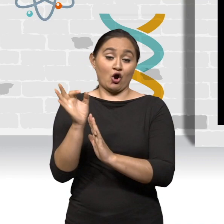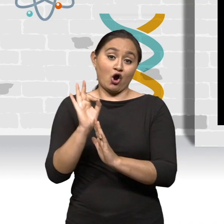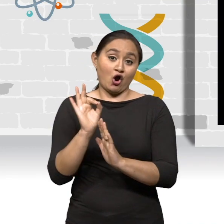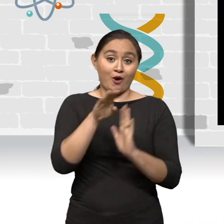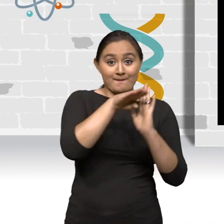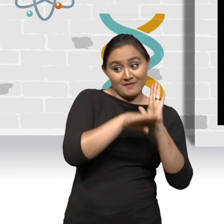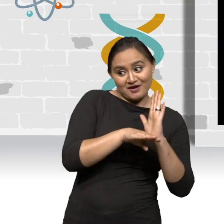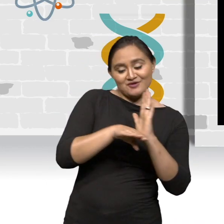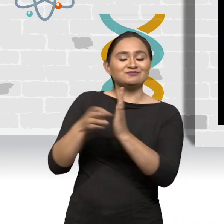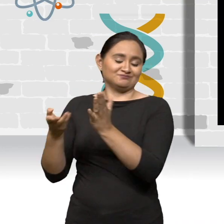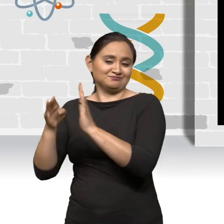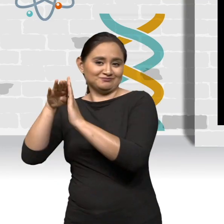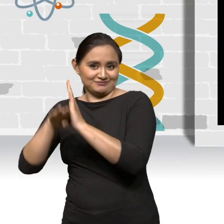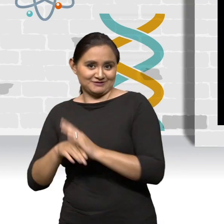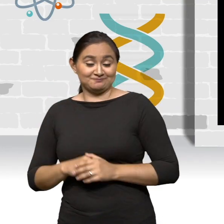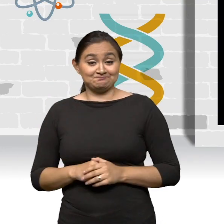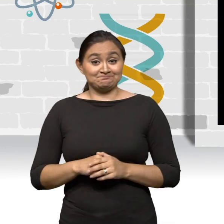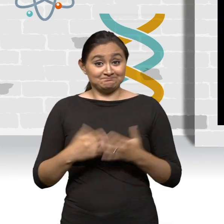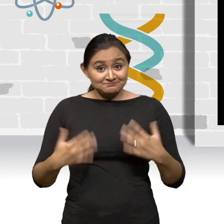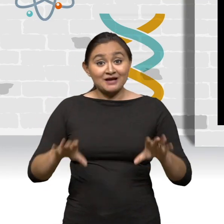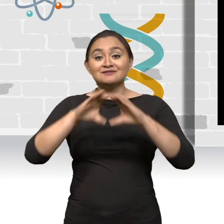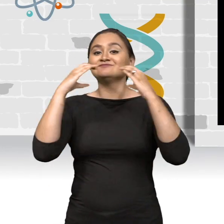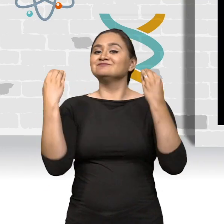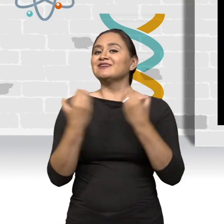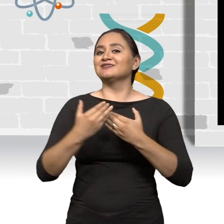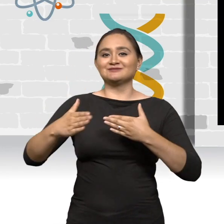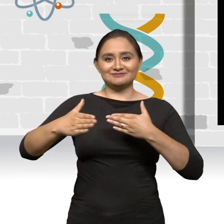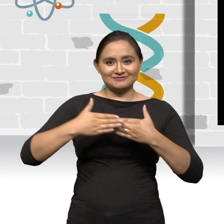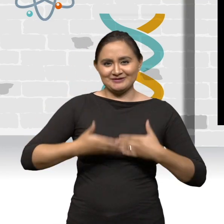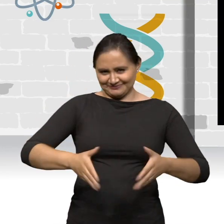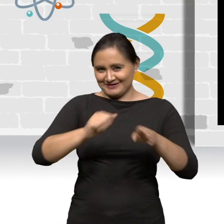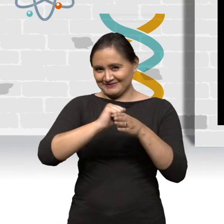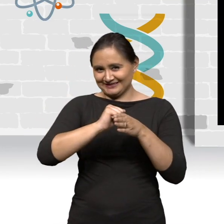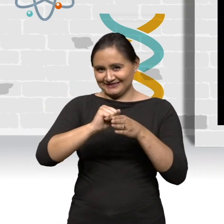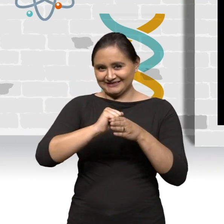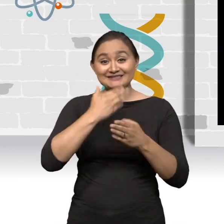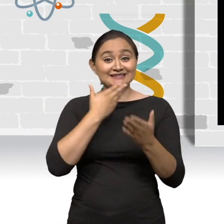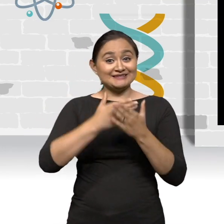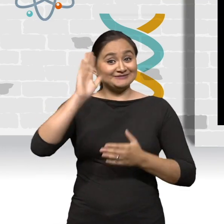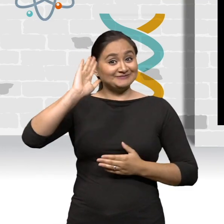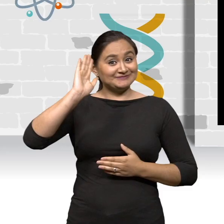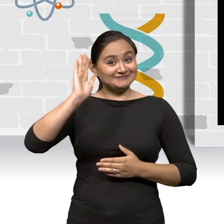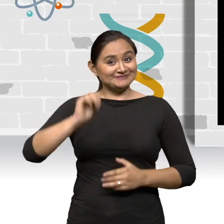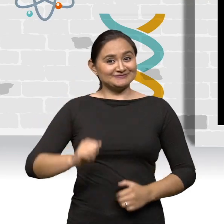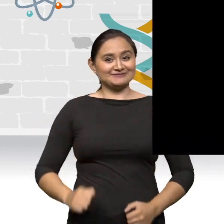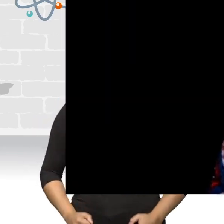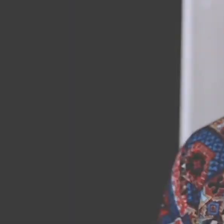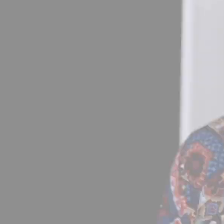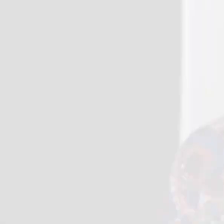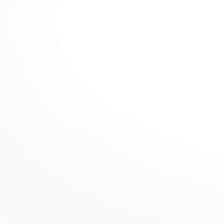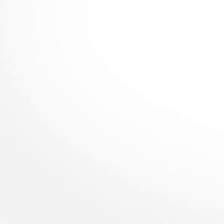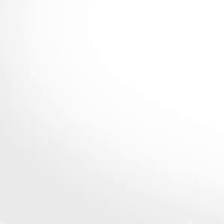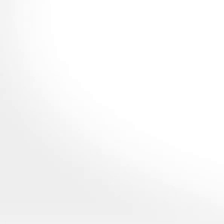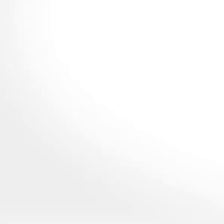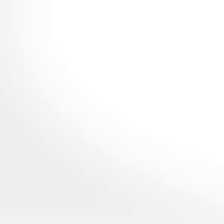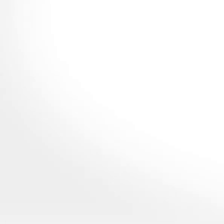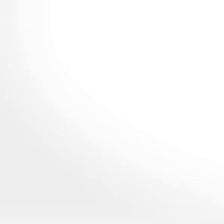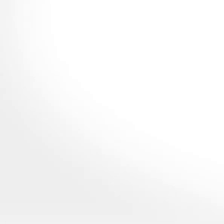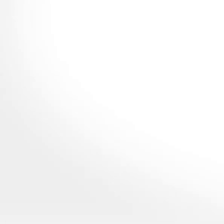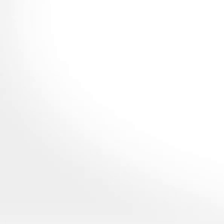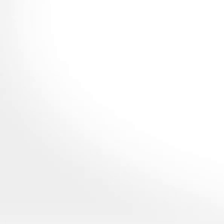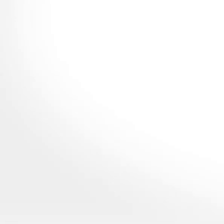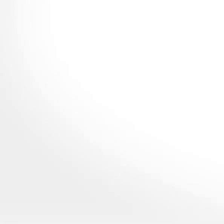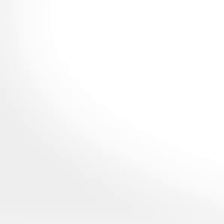Hasta aquí llegamos con la clase de hoy. Espero que estos conocimientos te sean de utilidad. ¡Hasta la próxima! ¡Gracias!